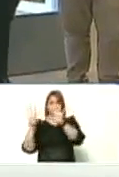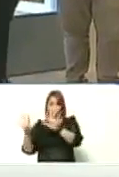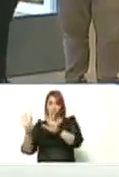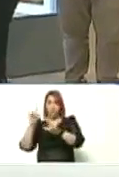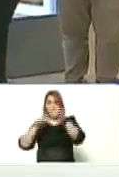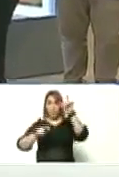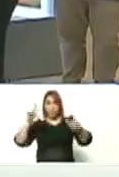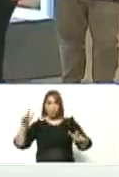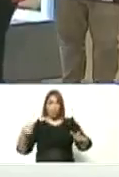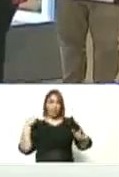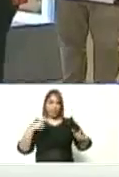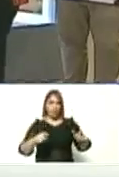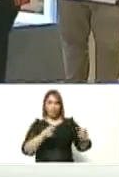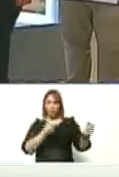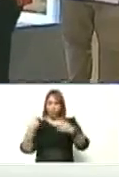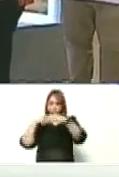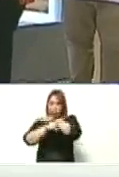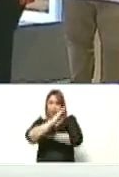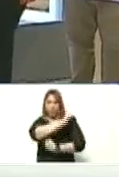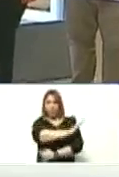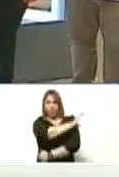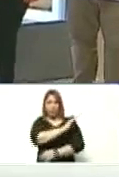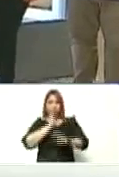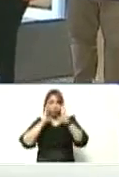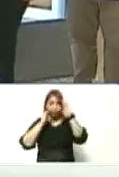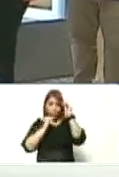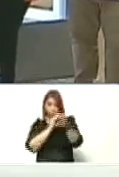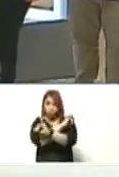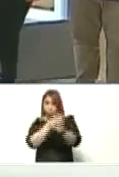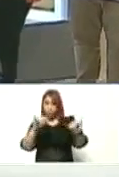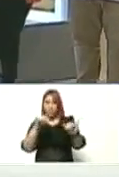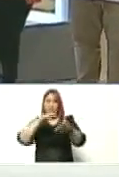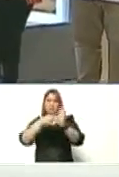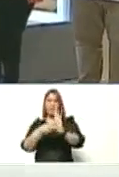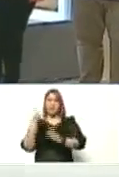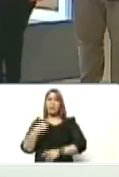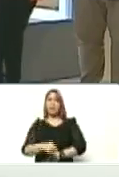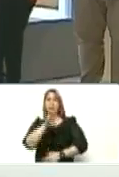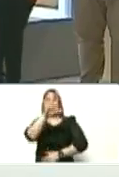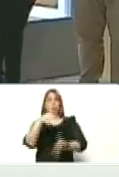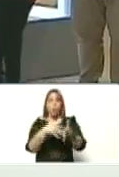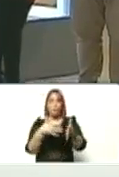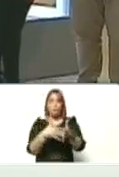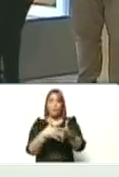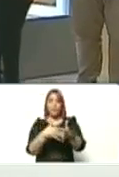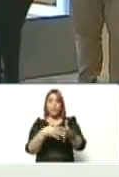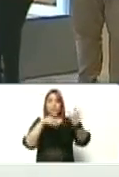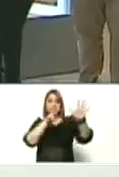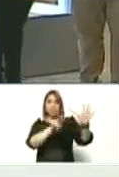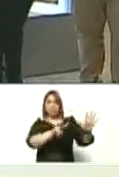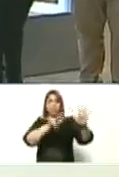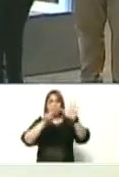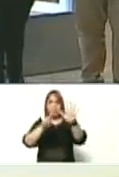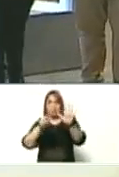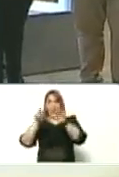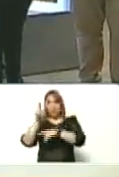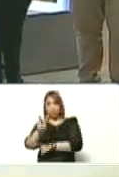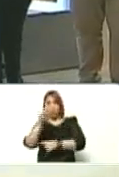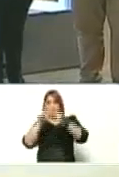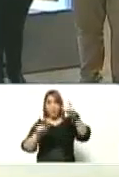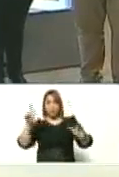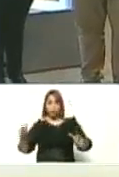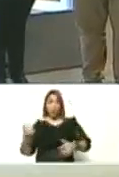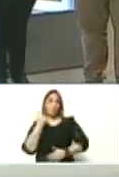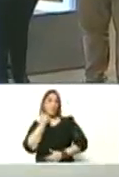¿verdad? atendido quiere decir que tenemos cinco mil setecientos sesenta y dos casos